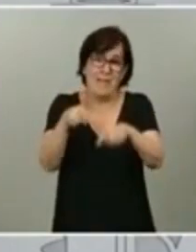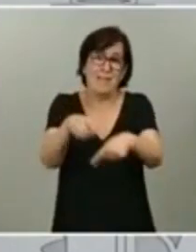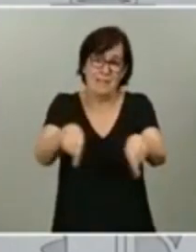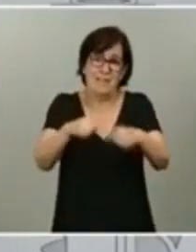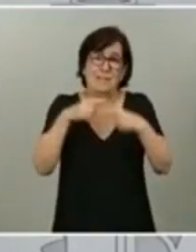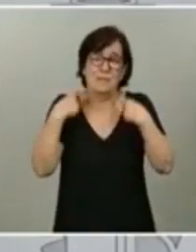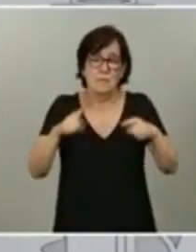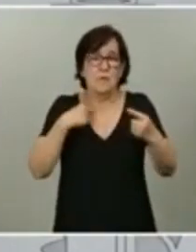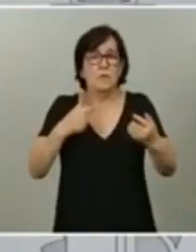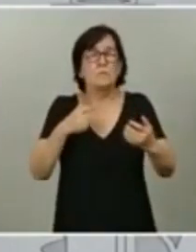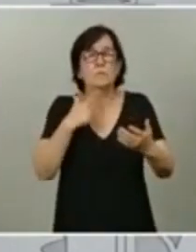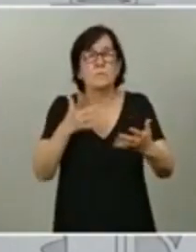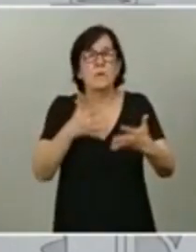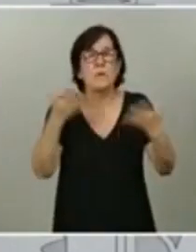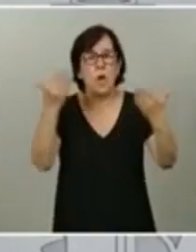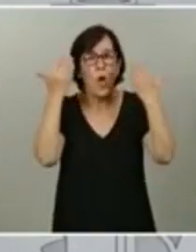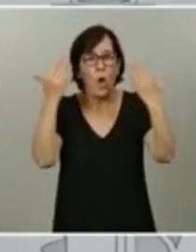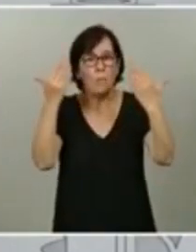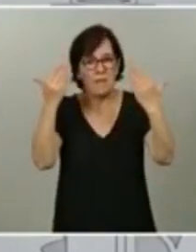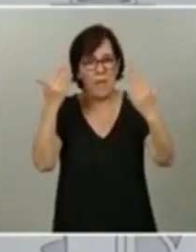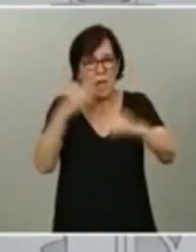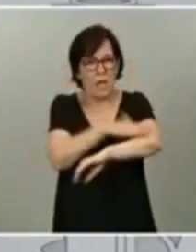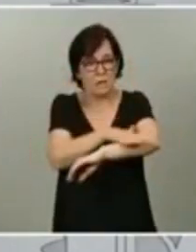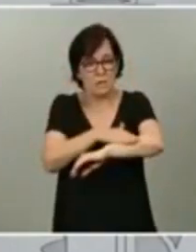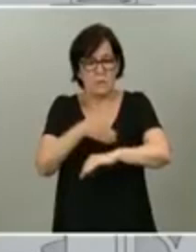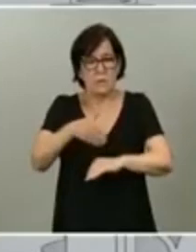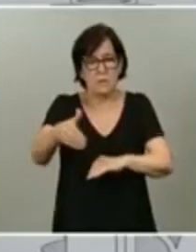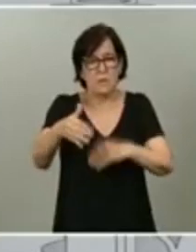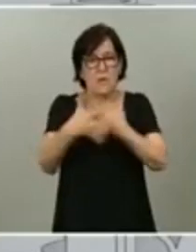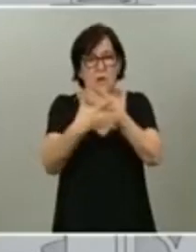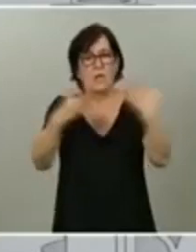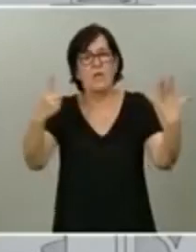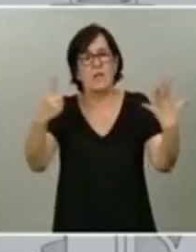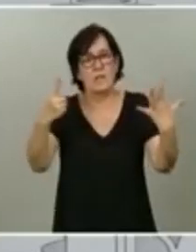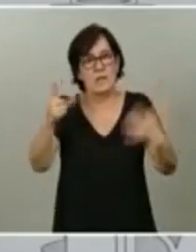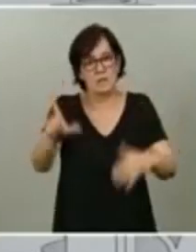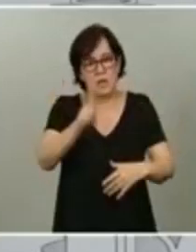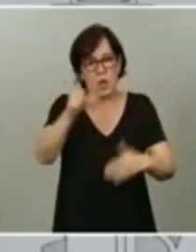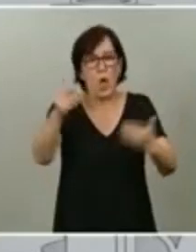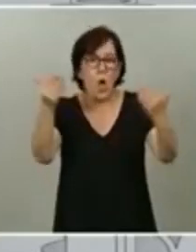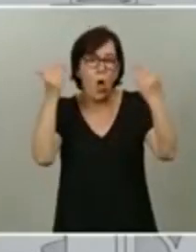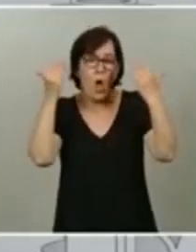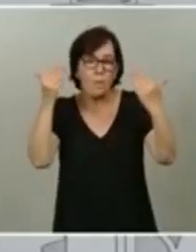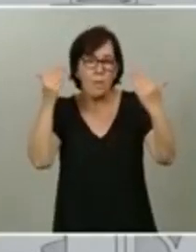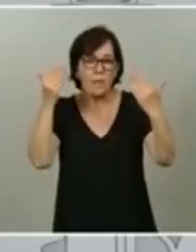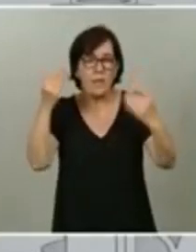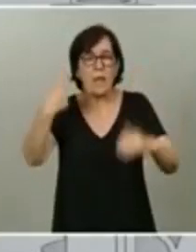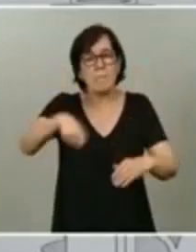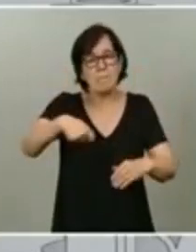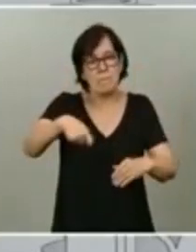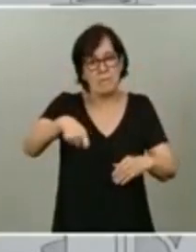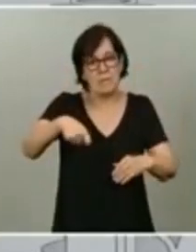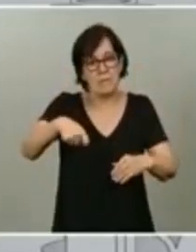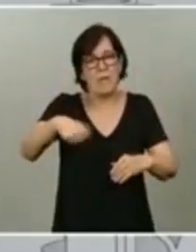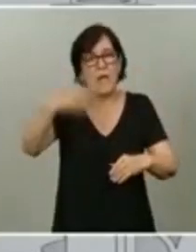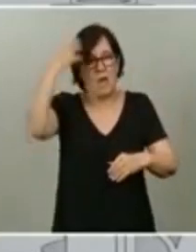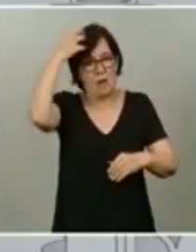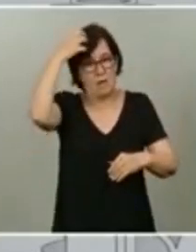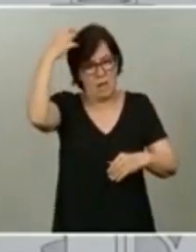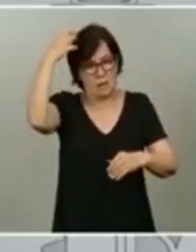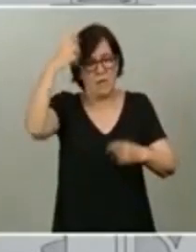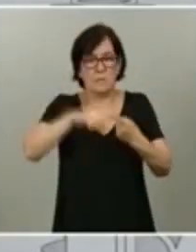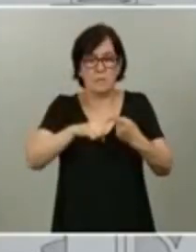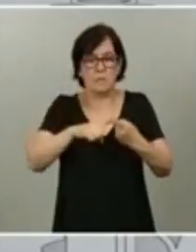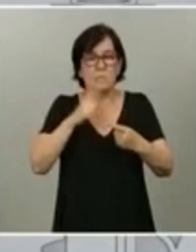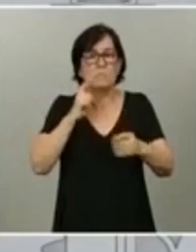un gran homenaje de Estado el próximo día, 16 de julio. Un homenaje que presidirá el Jefe del Estado, Su Majestad del Rey, al que asistirán